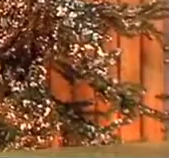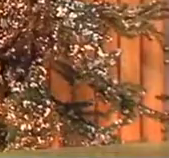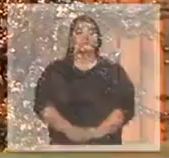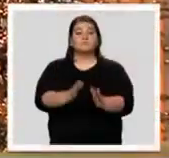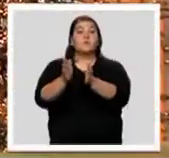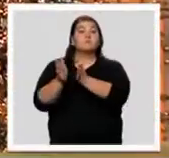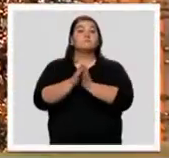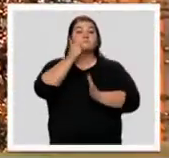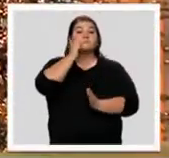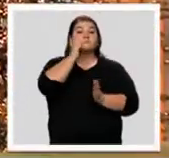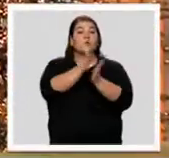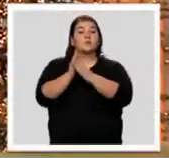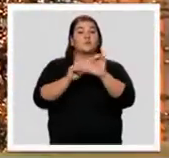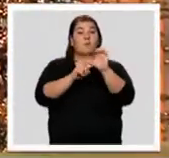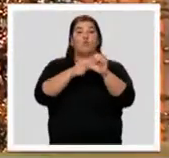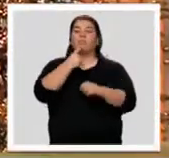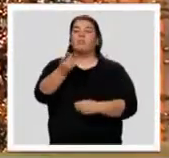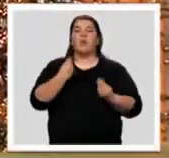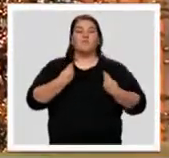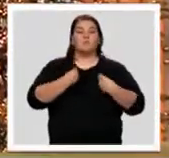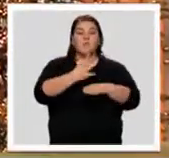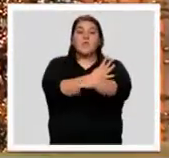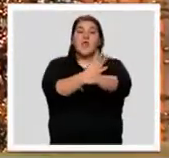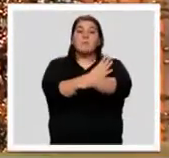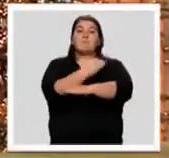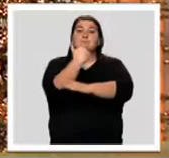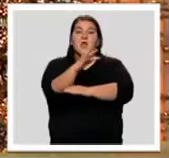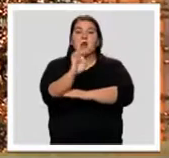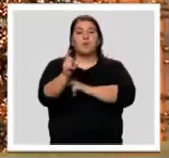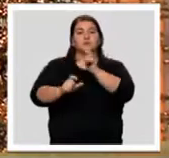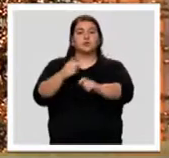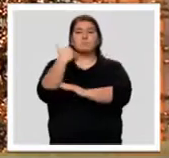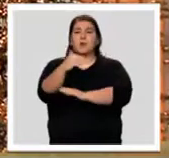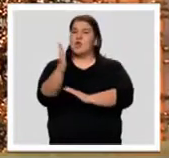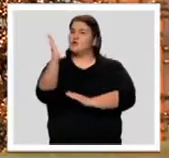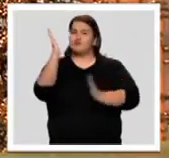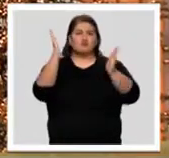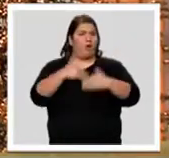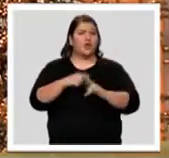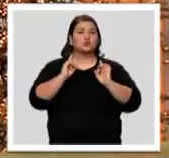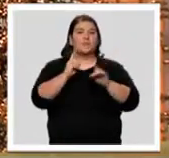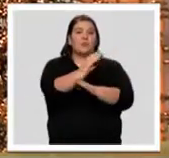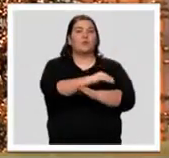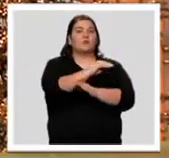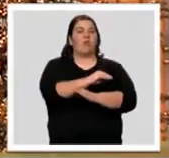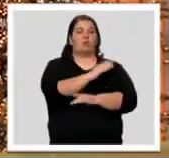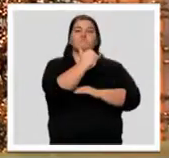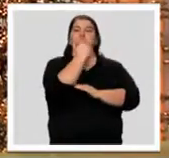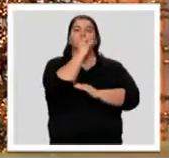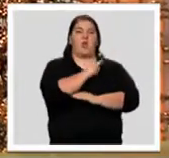Queridos paisanos, dicen que en la vida no hay malas hierbas ni hombres malos, que lo que hay son malos cultivadores,